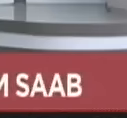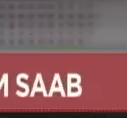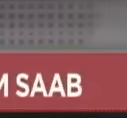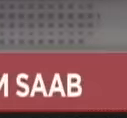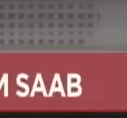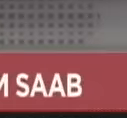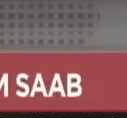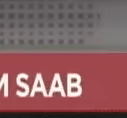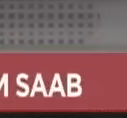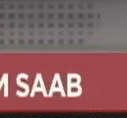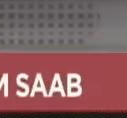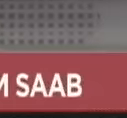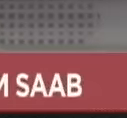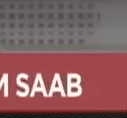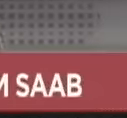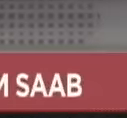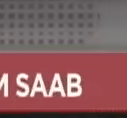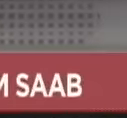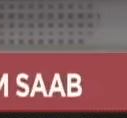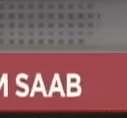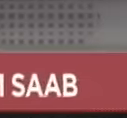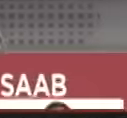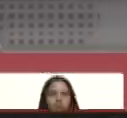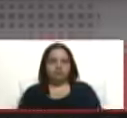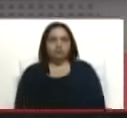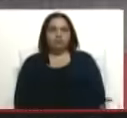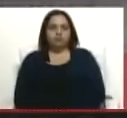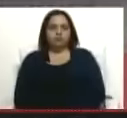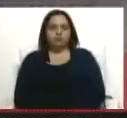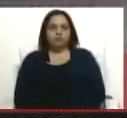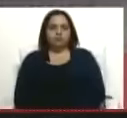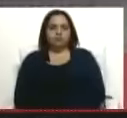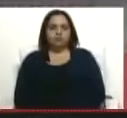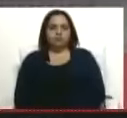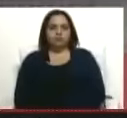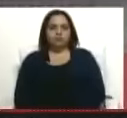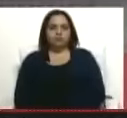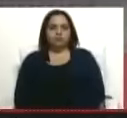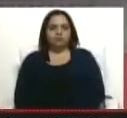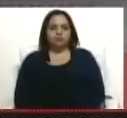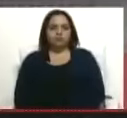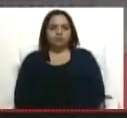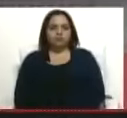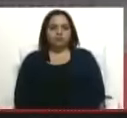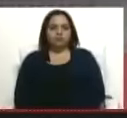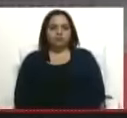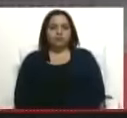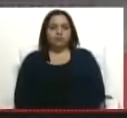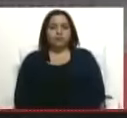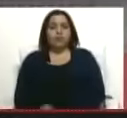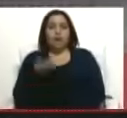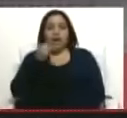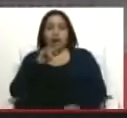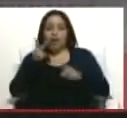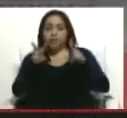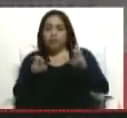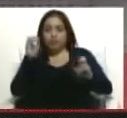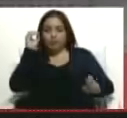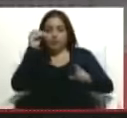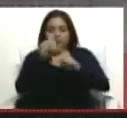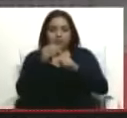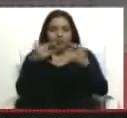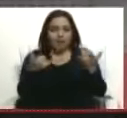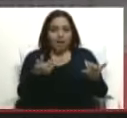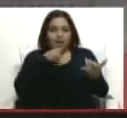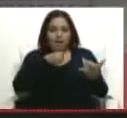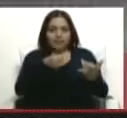entrevista en la Asamblea Nacional? Siempre. Que finalizamos que yo le dije, le tengo un reto. Sí, yo me acuerdo. Ah, bueno. Tenemos un nuevo reto. Ya me acuerdo.